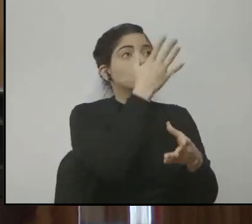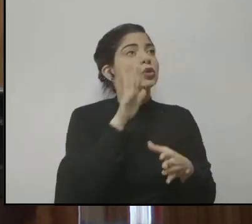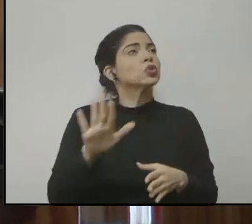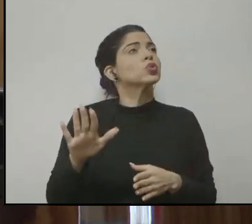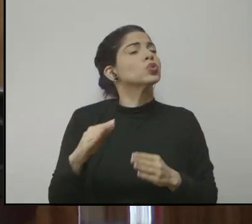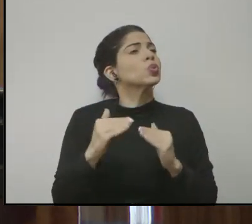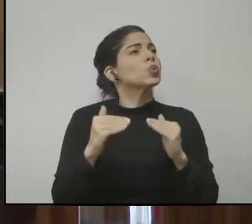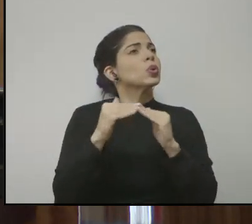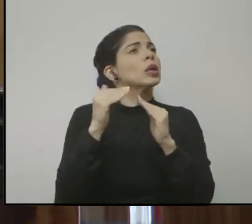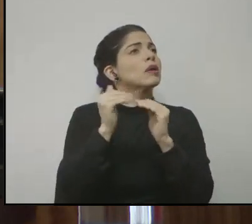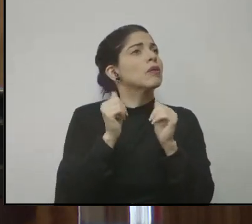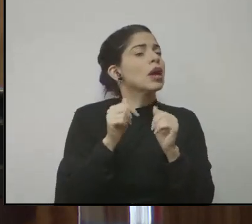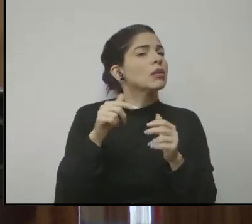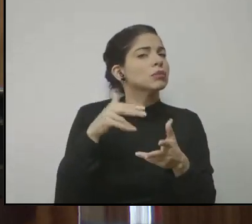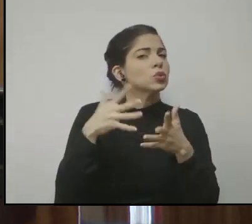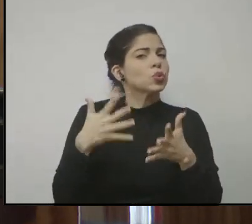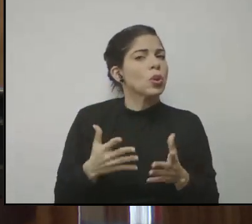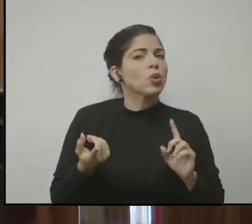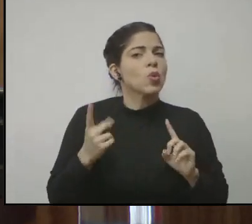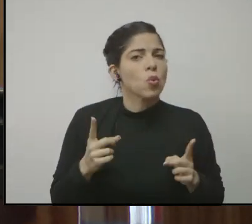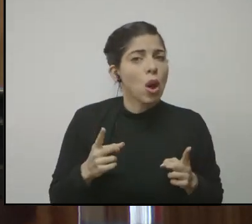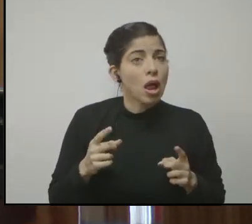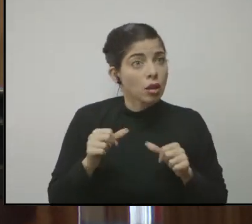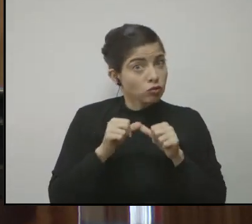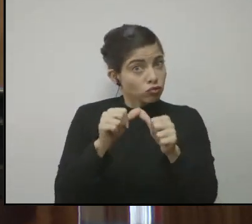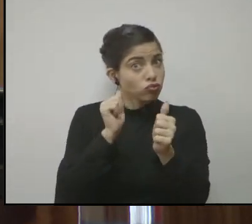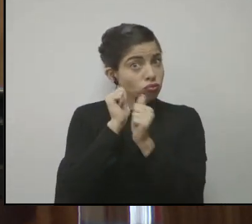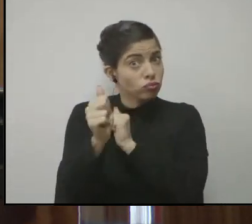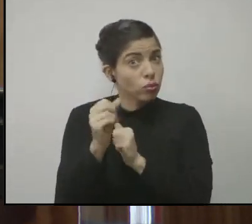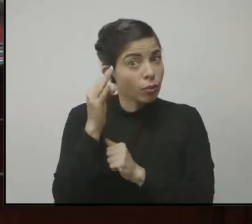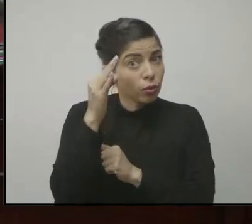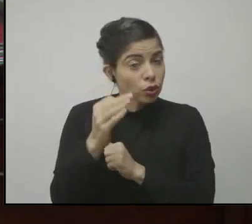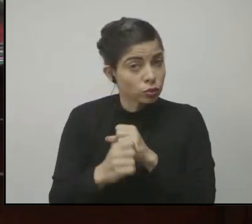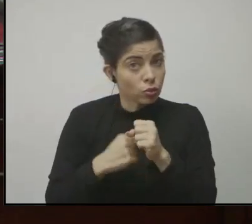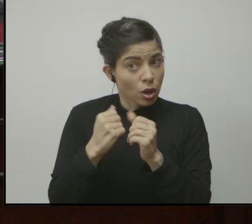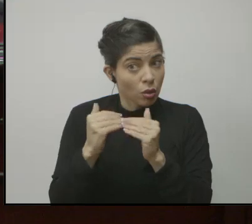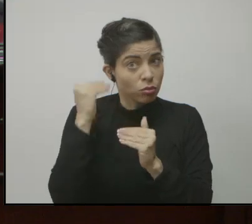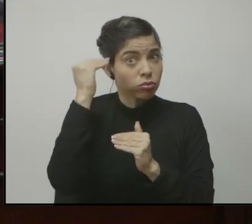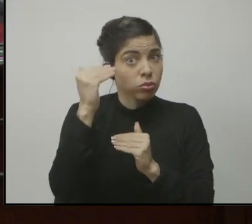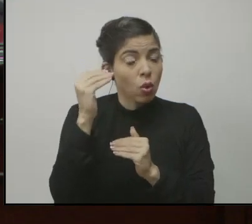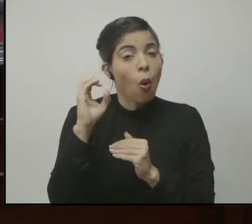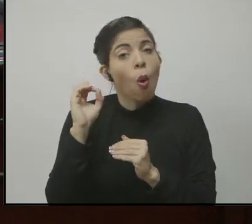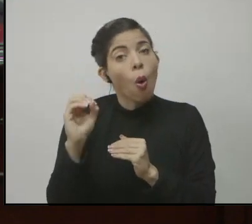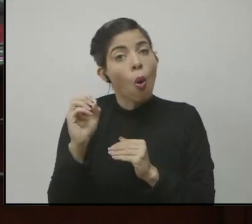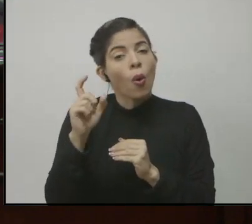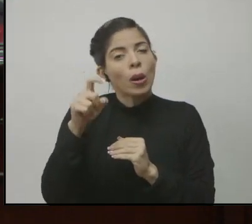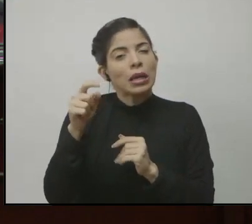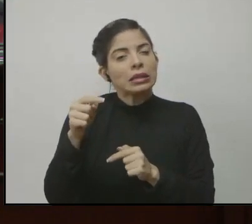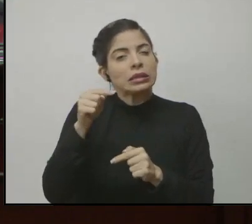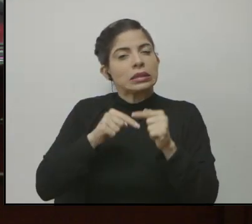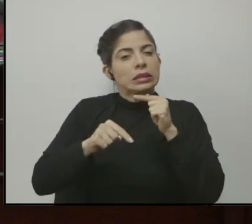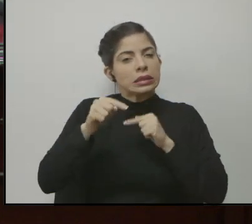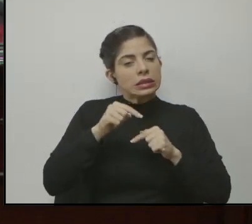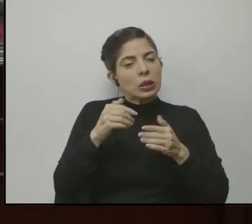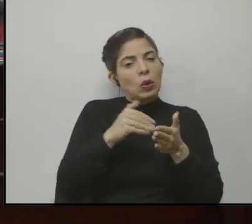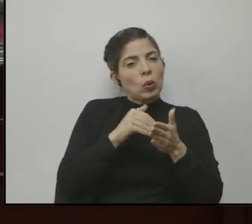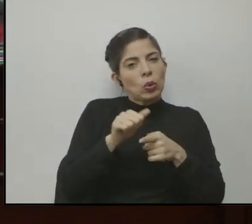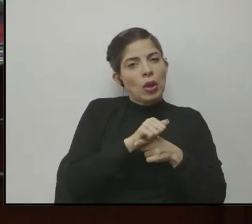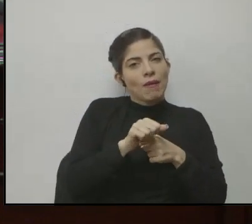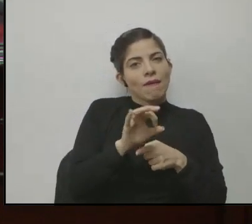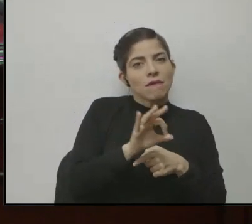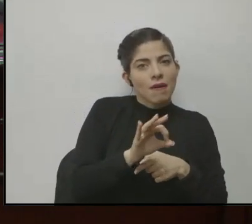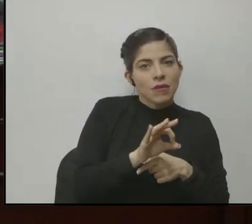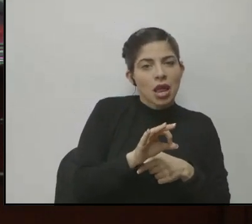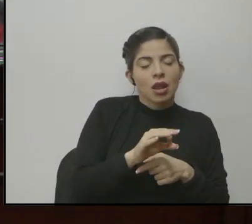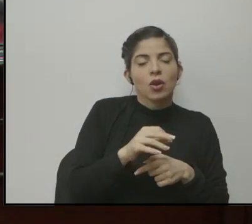nivel de desempeño está ese estudiante, si continúa para el nivel siguiente, o si requiere reponer algunos de esos aprendizajes en febrero,